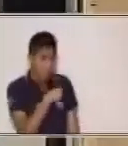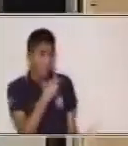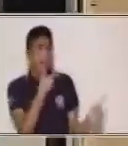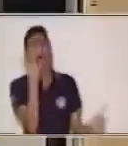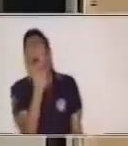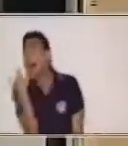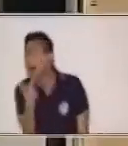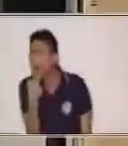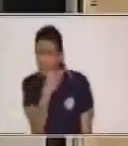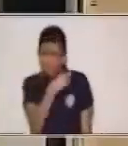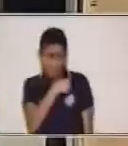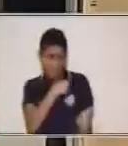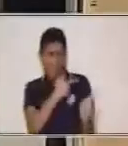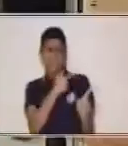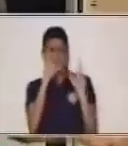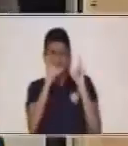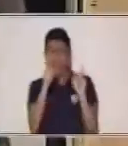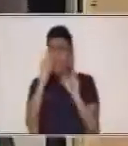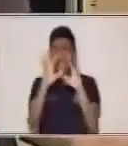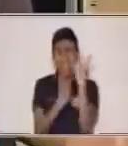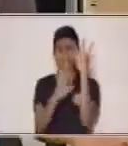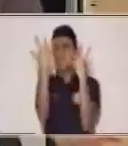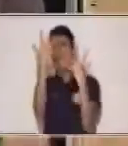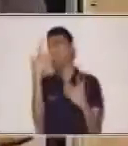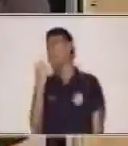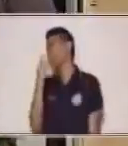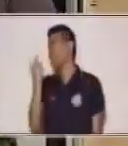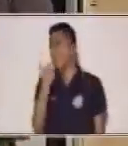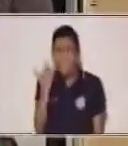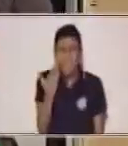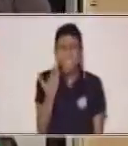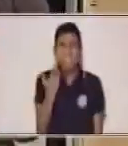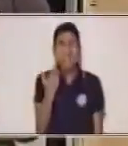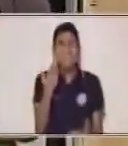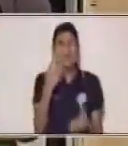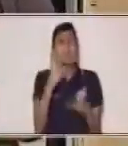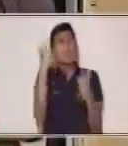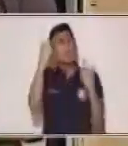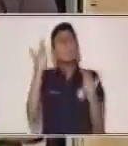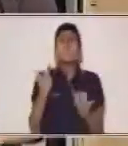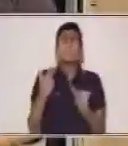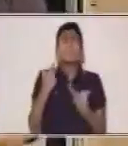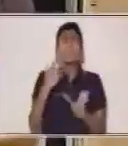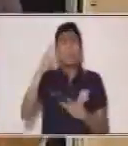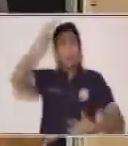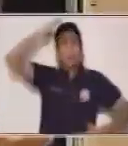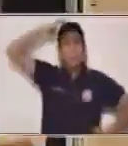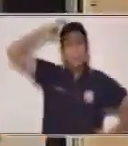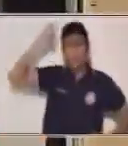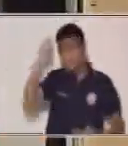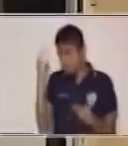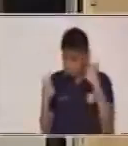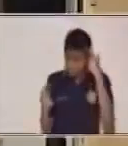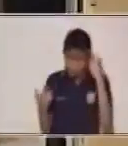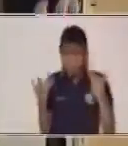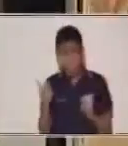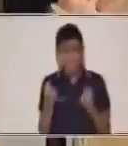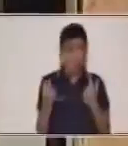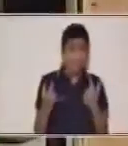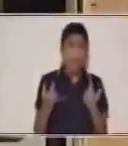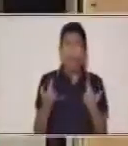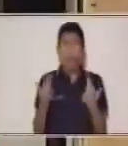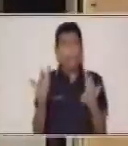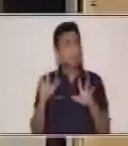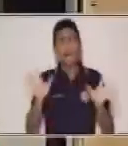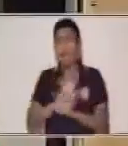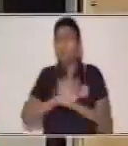no paraba de pensar qué podría hacer para conseguir su deseo. De repente exclamó, ¡ya